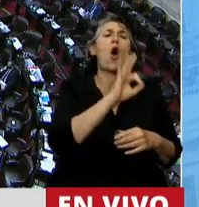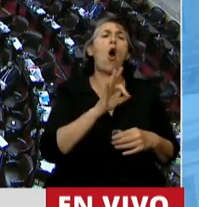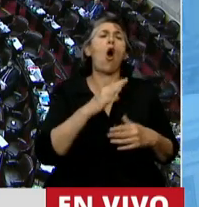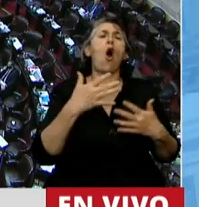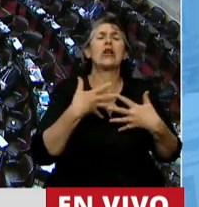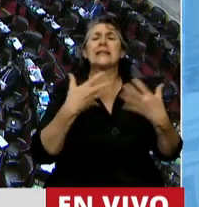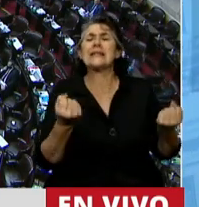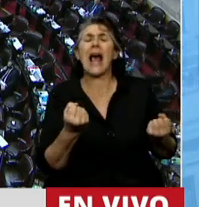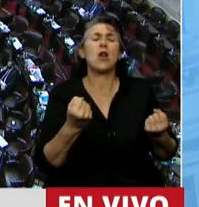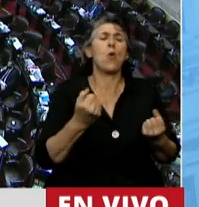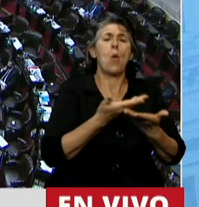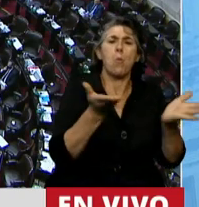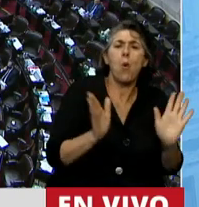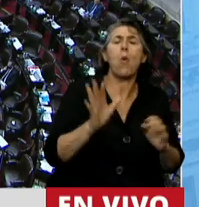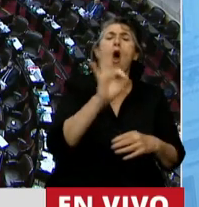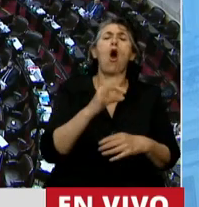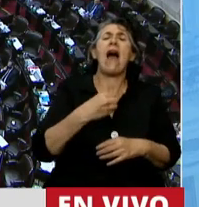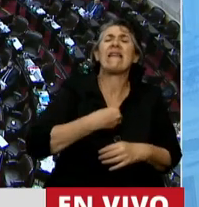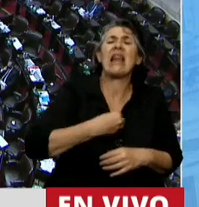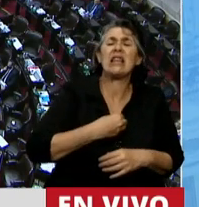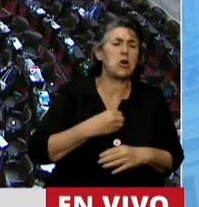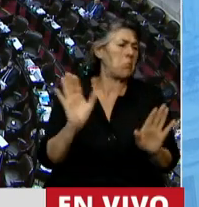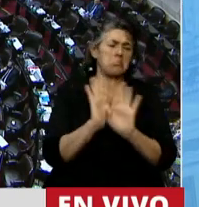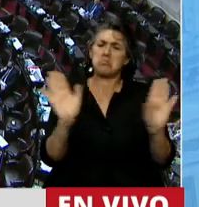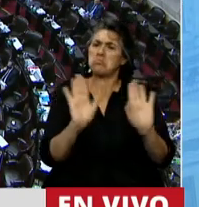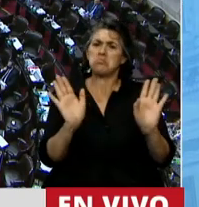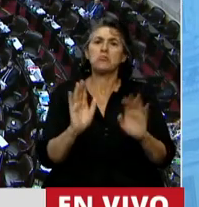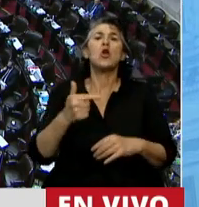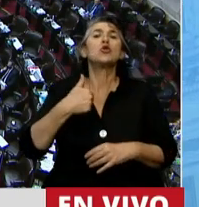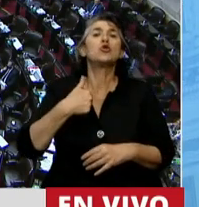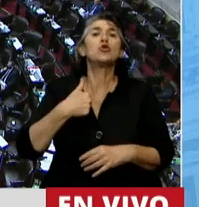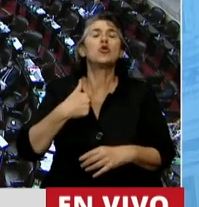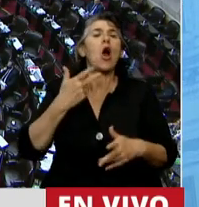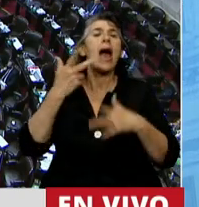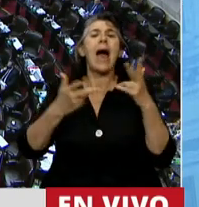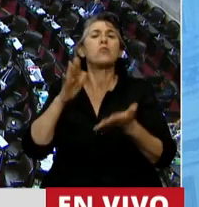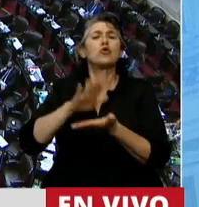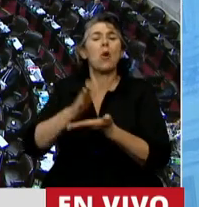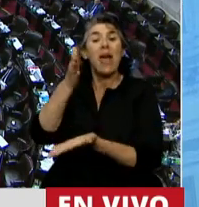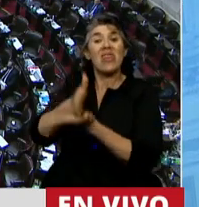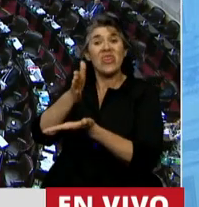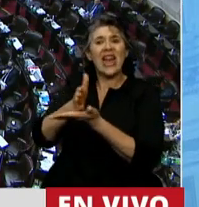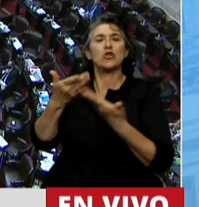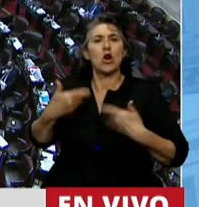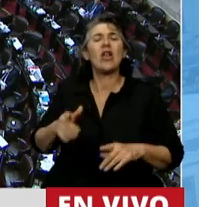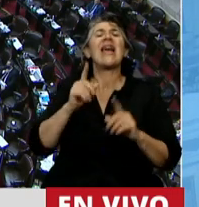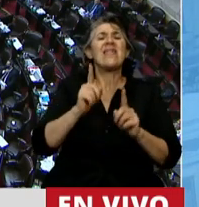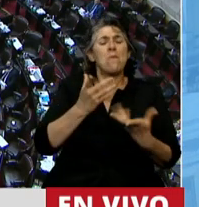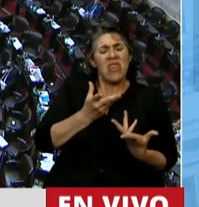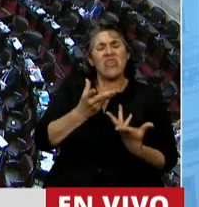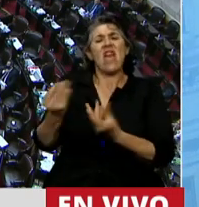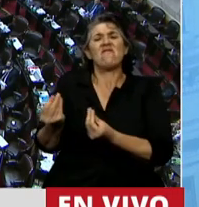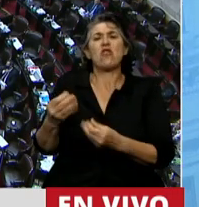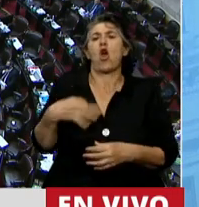ni religiones, sino que verdaderamente tomaré desde el derecho natural y desde la defensa de la vida.